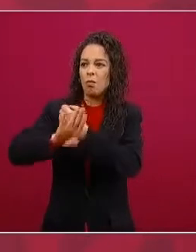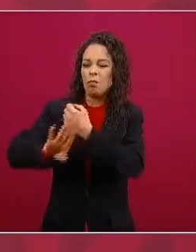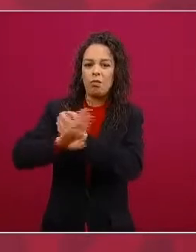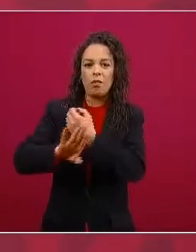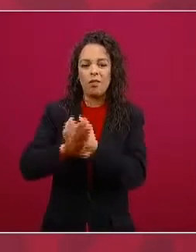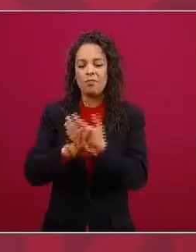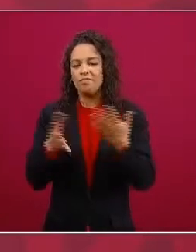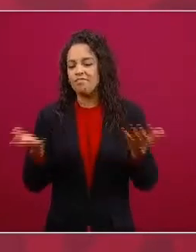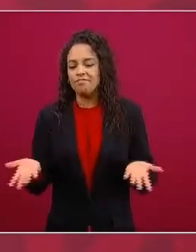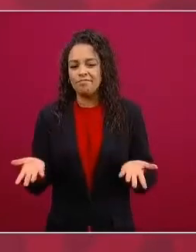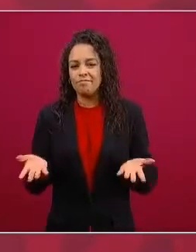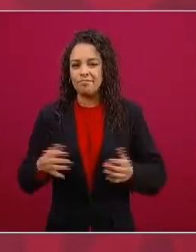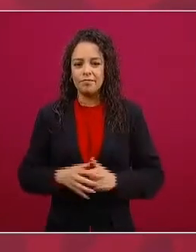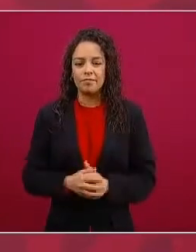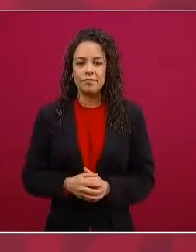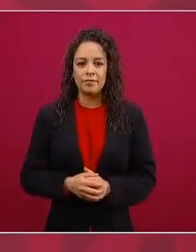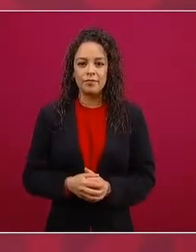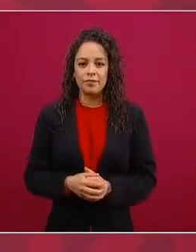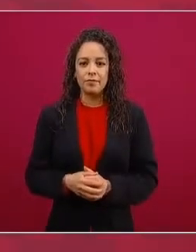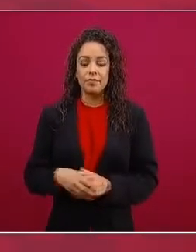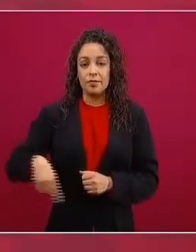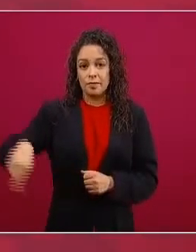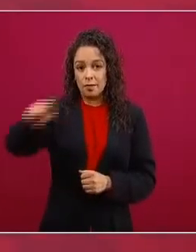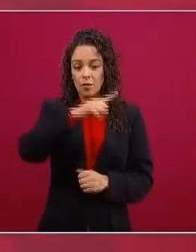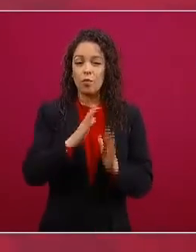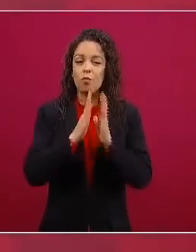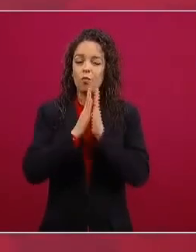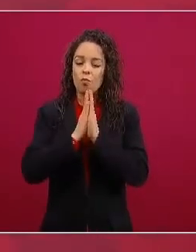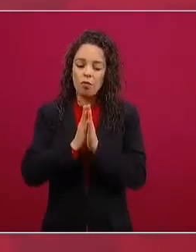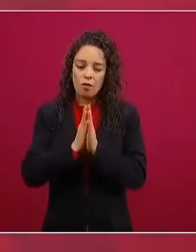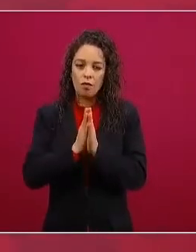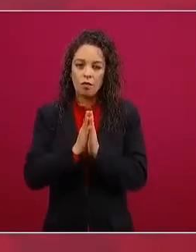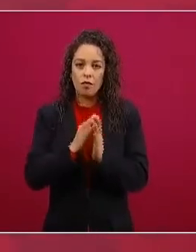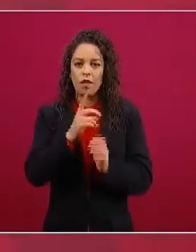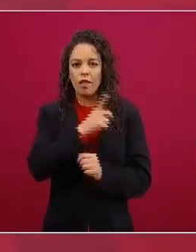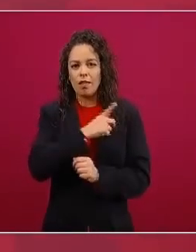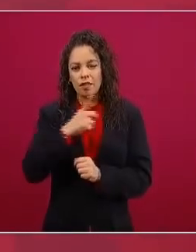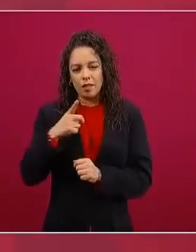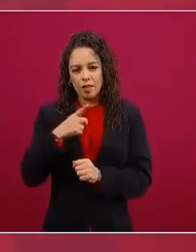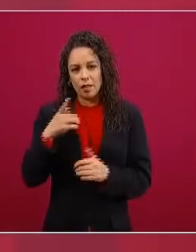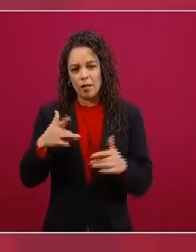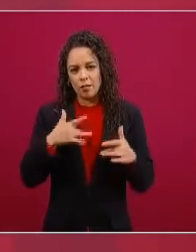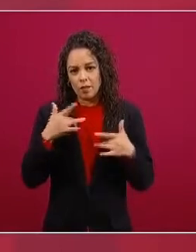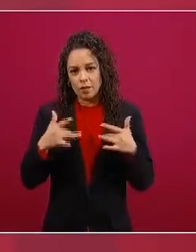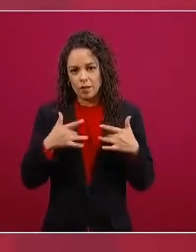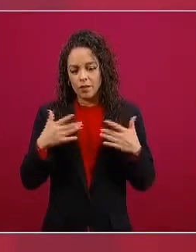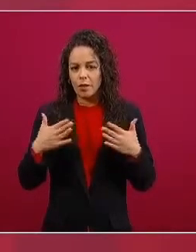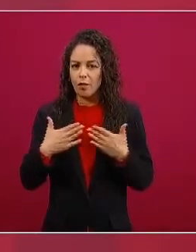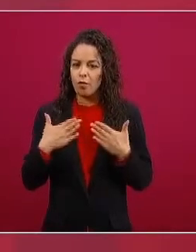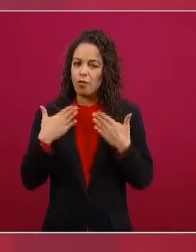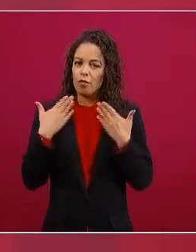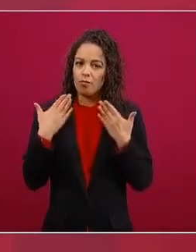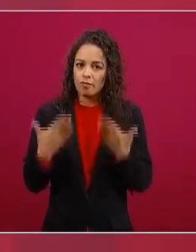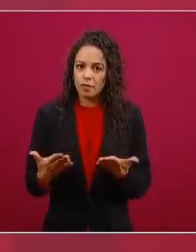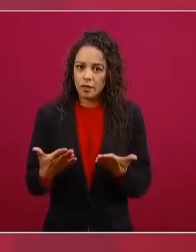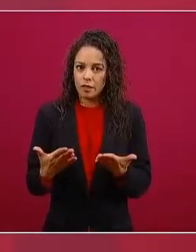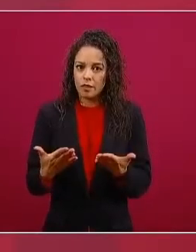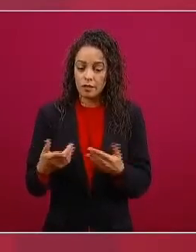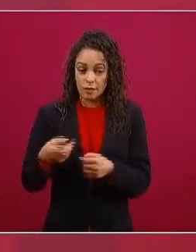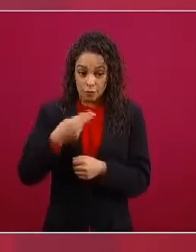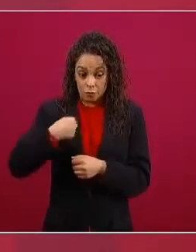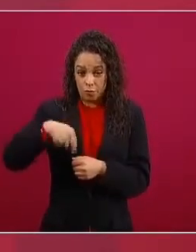la gente tenga confianza que nosotros siempre vamos a actuar con